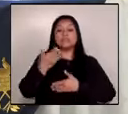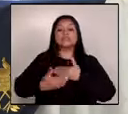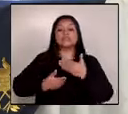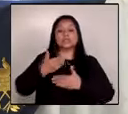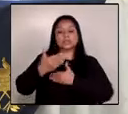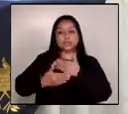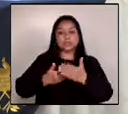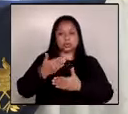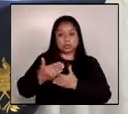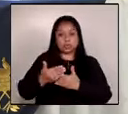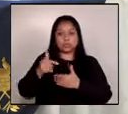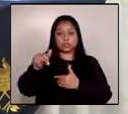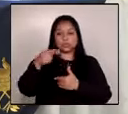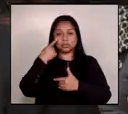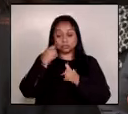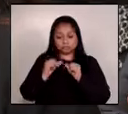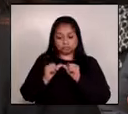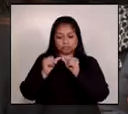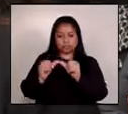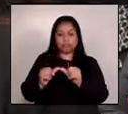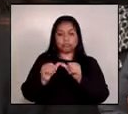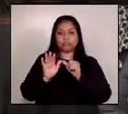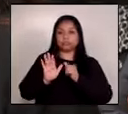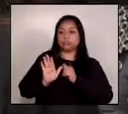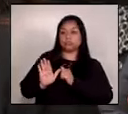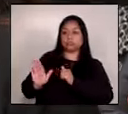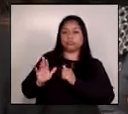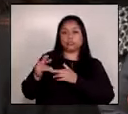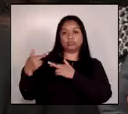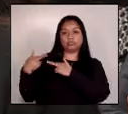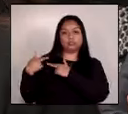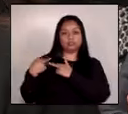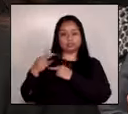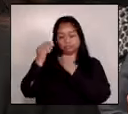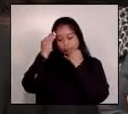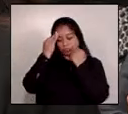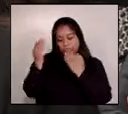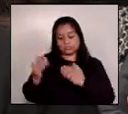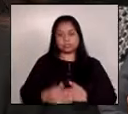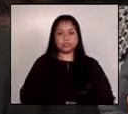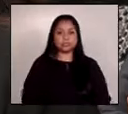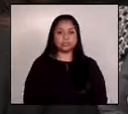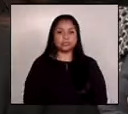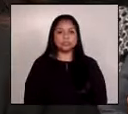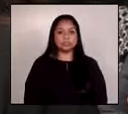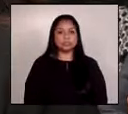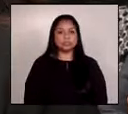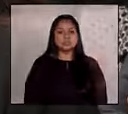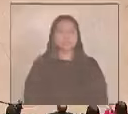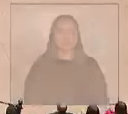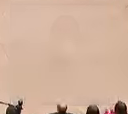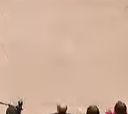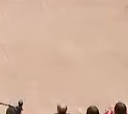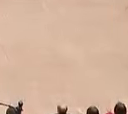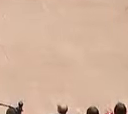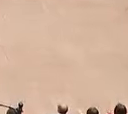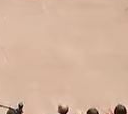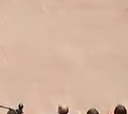a continuar con lo que corresponda muchas gracias gracias